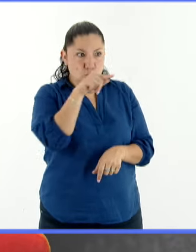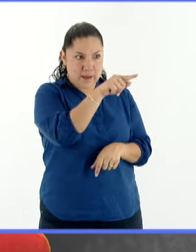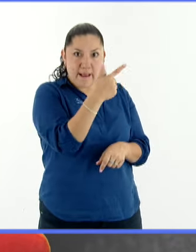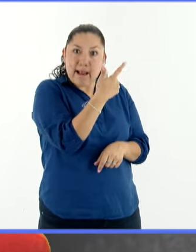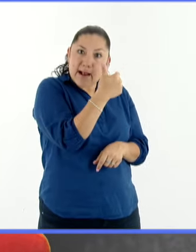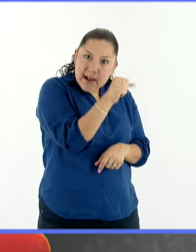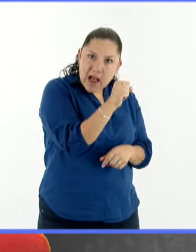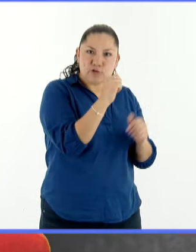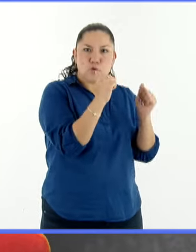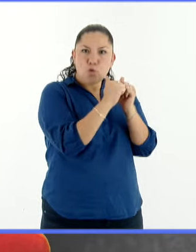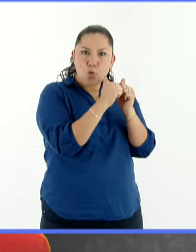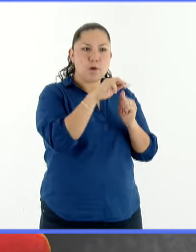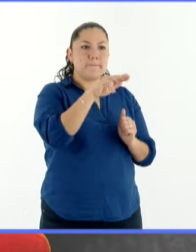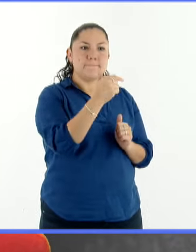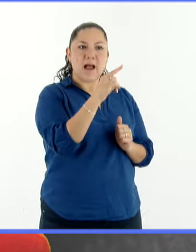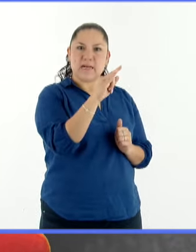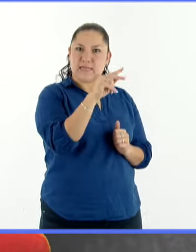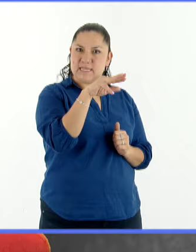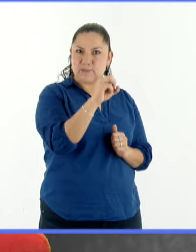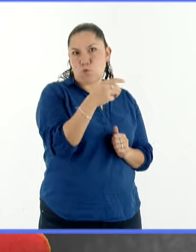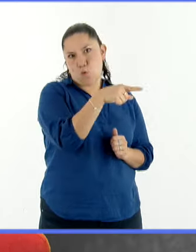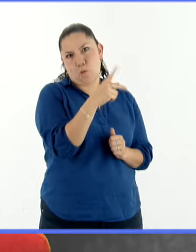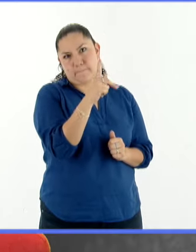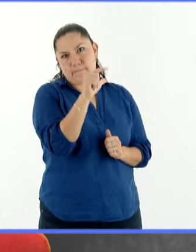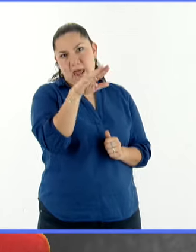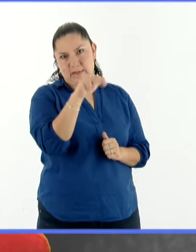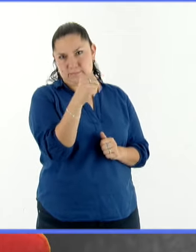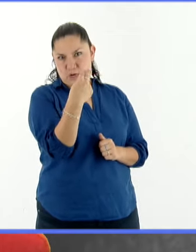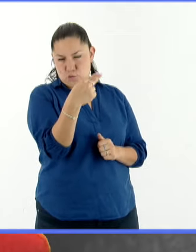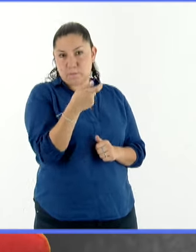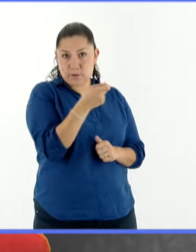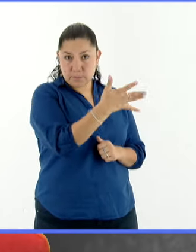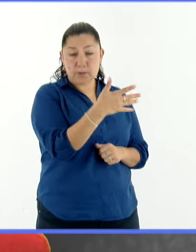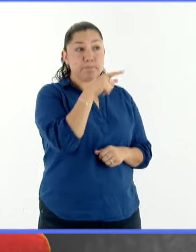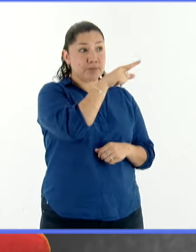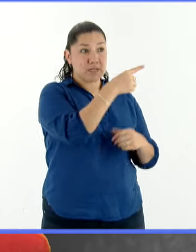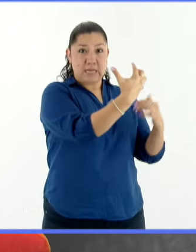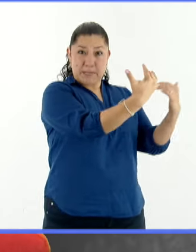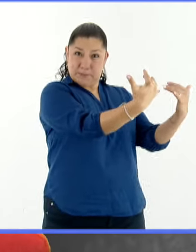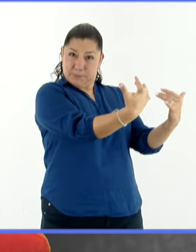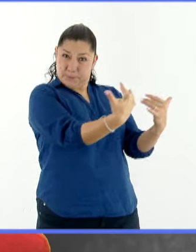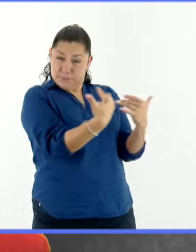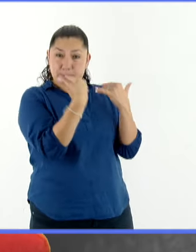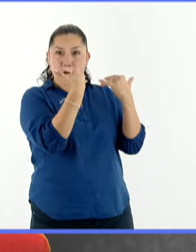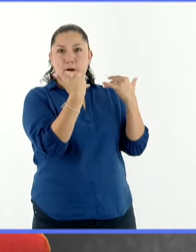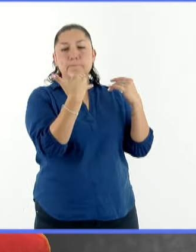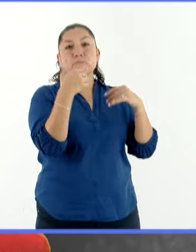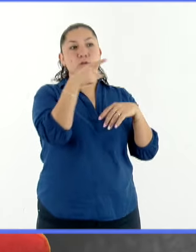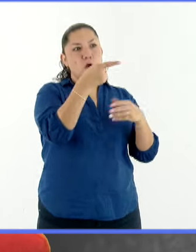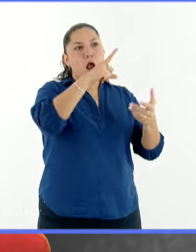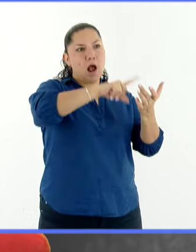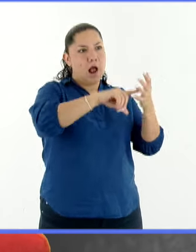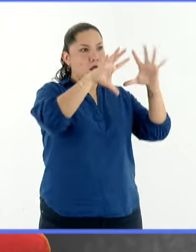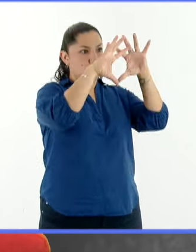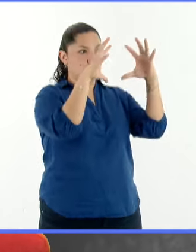Y hay eventos muy interesantes en la superficie. Una de las cosas es que la atmósfera del Sol se está expandiendo continuamente, y en esa